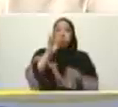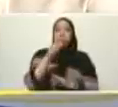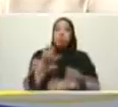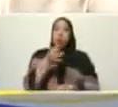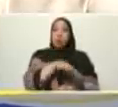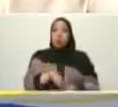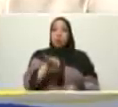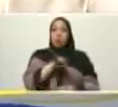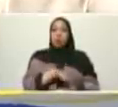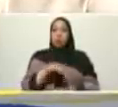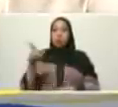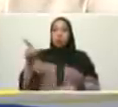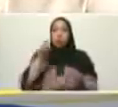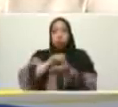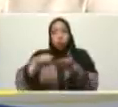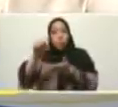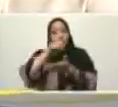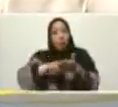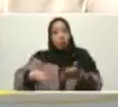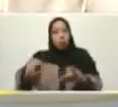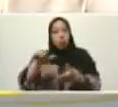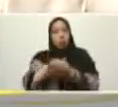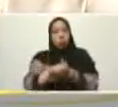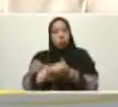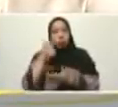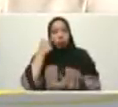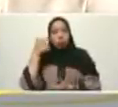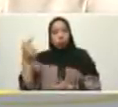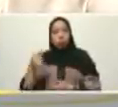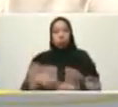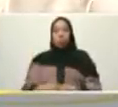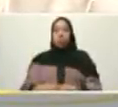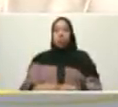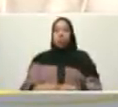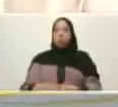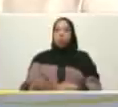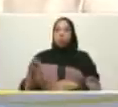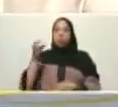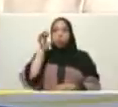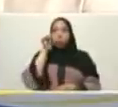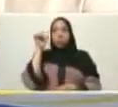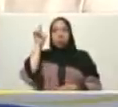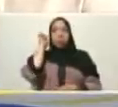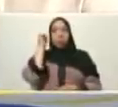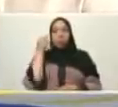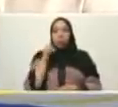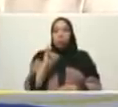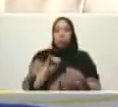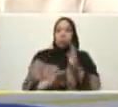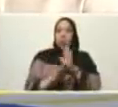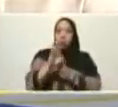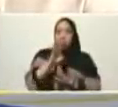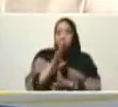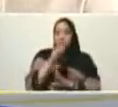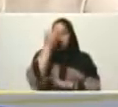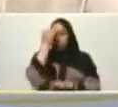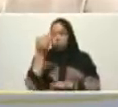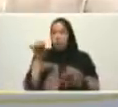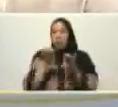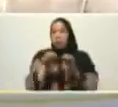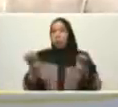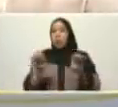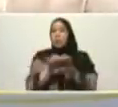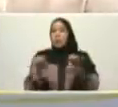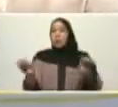Mervin toma nota Mervin compañeros y compañeras tenemos que avanzar en el frente de la educación